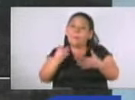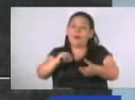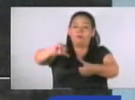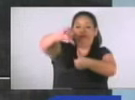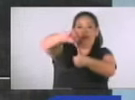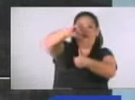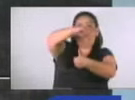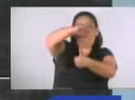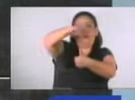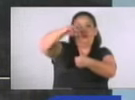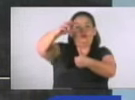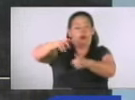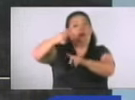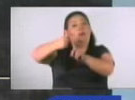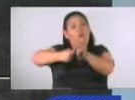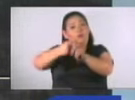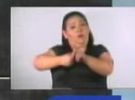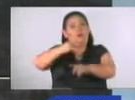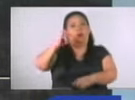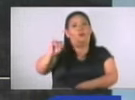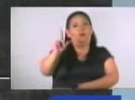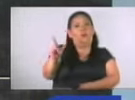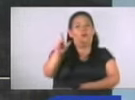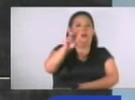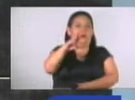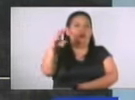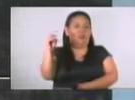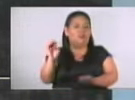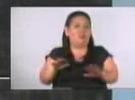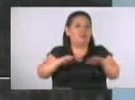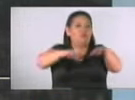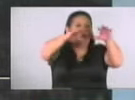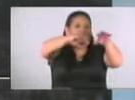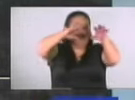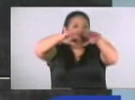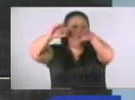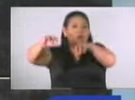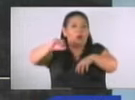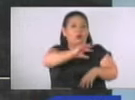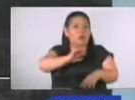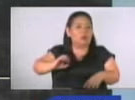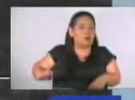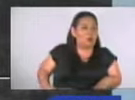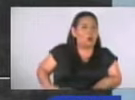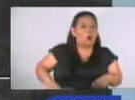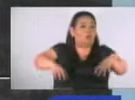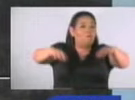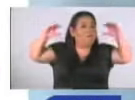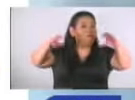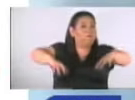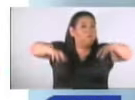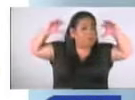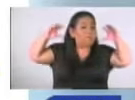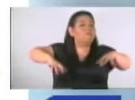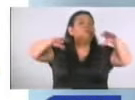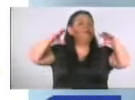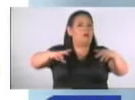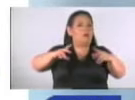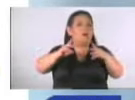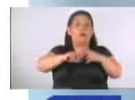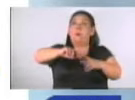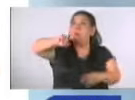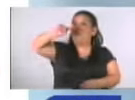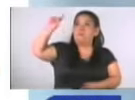sábado 20. Este sistema estará influenciando al Salvador con lluvias y tormentas fuertes acompañadas de